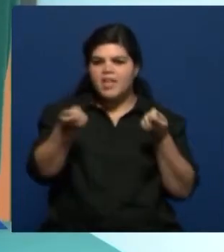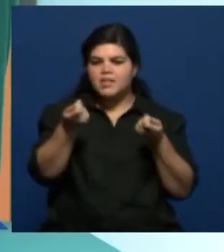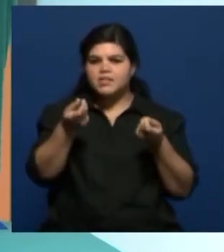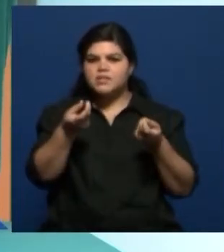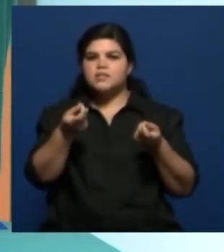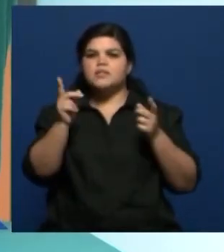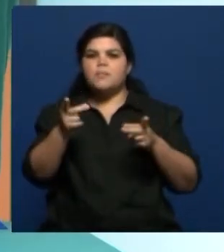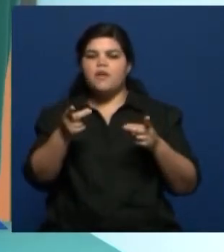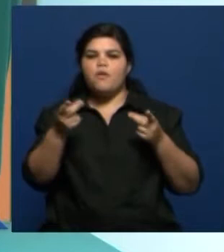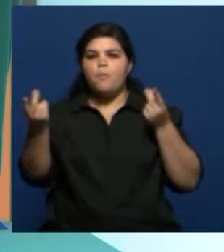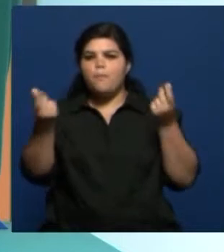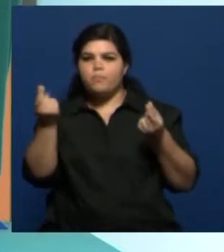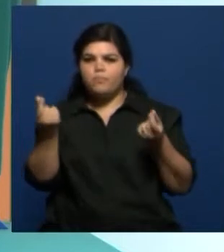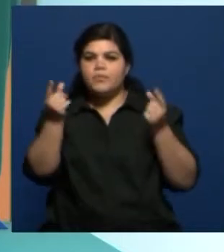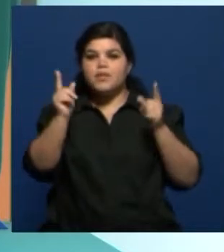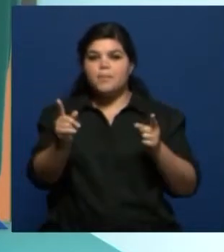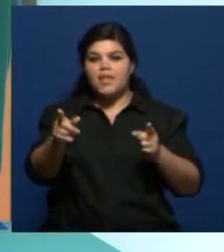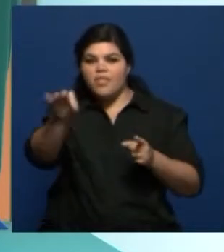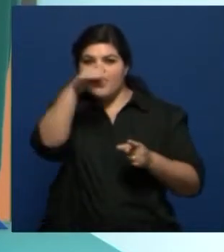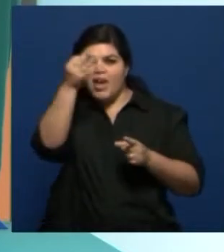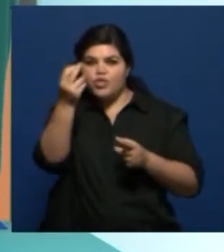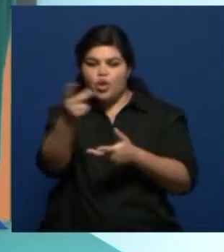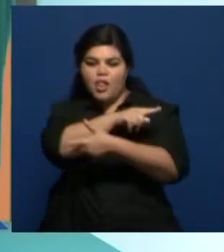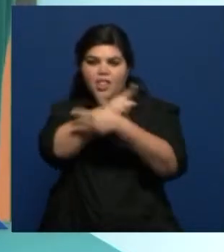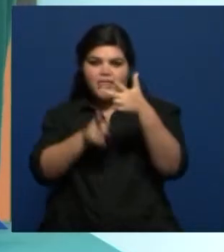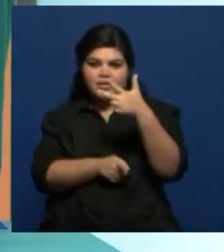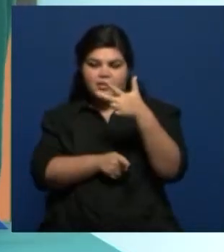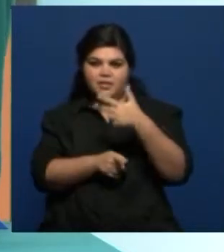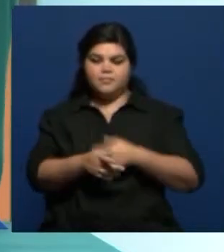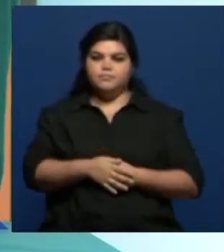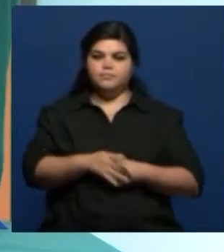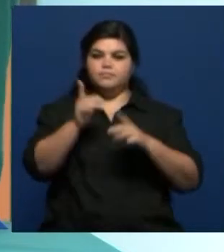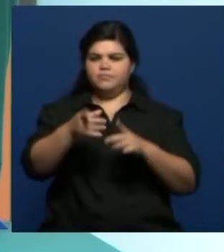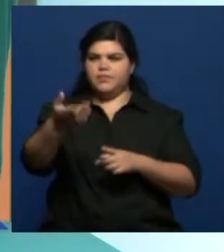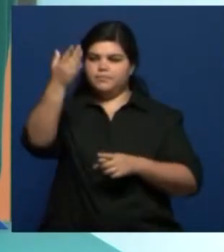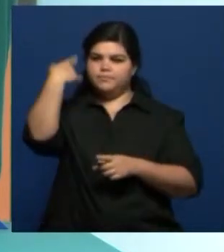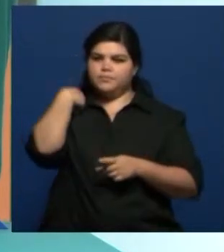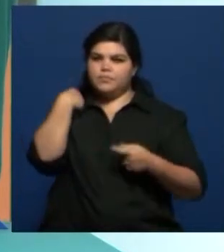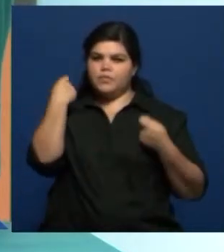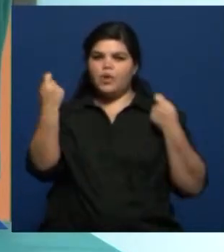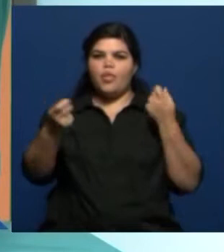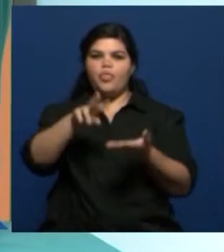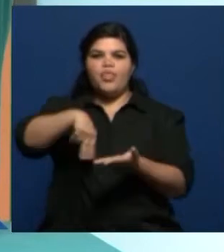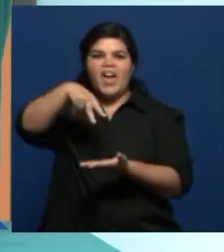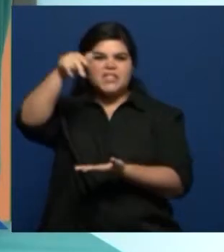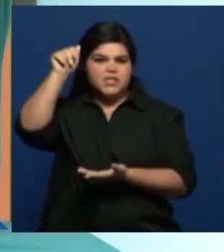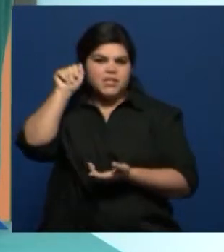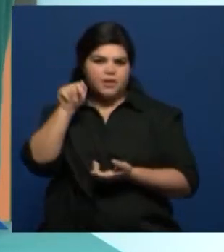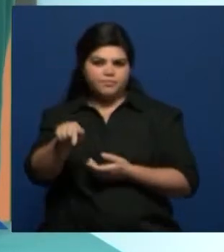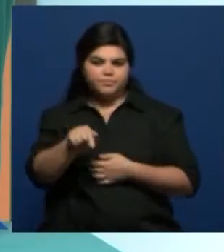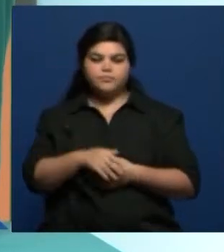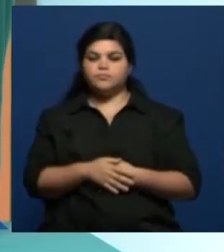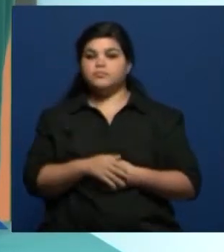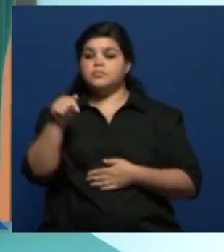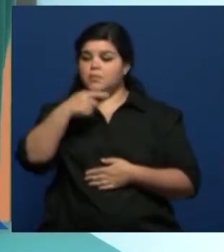en vivo y el teatro. Yo hace tiempo que estoy trabajando desde la danza en impulsar y desarrollar acá